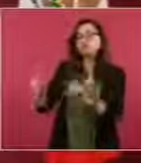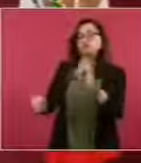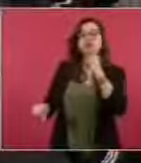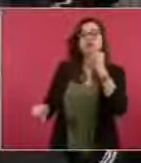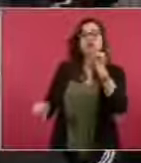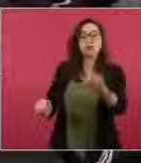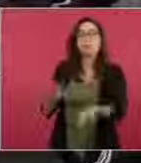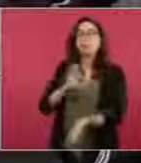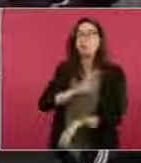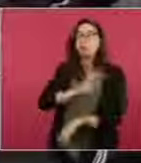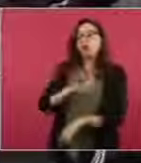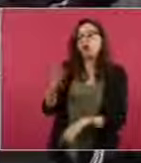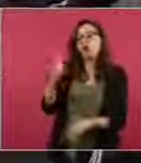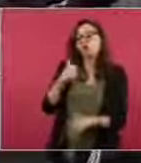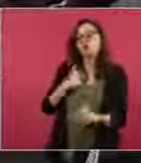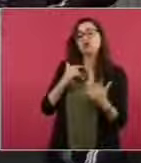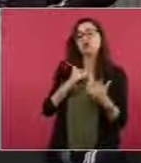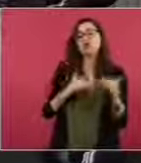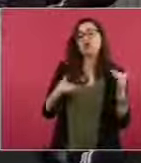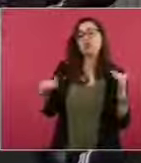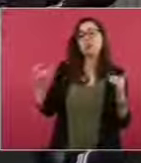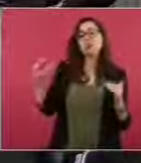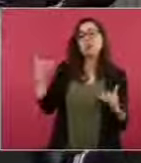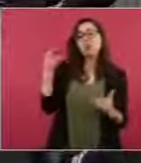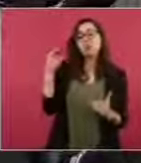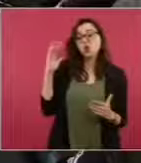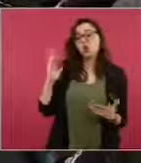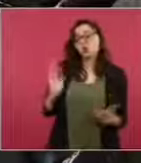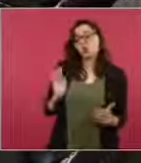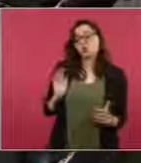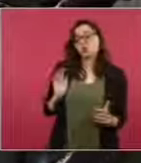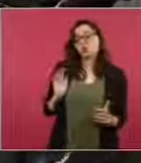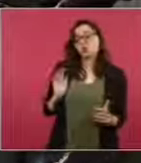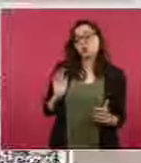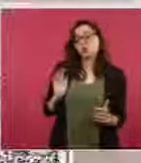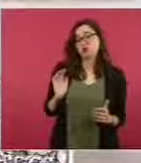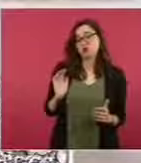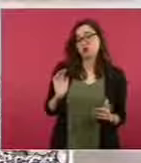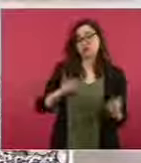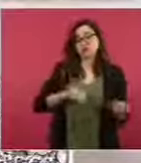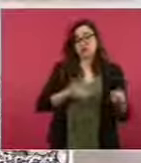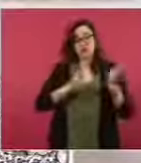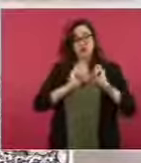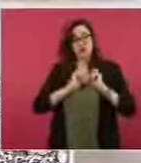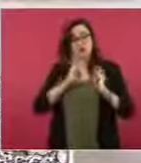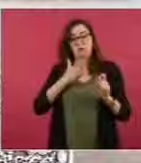porque es como un título nobiliario.